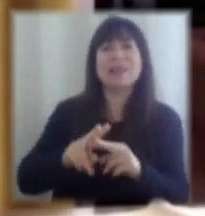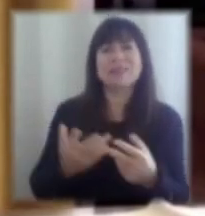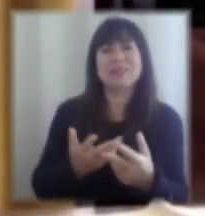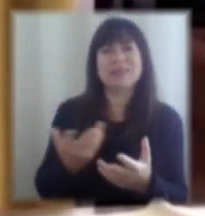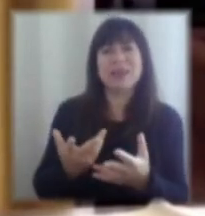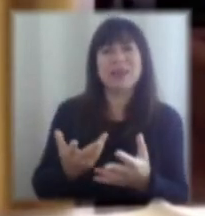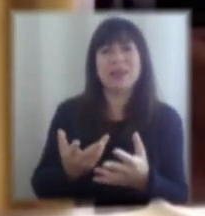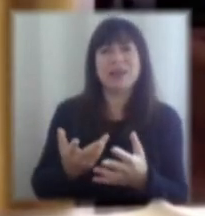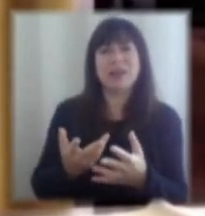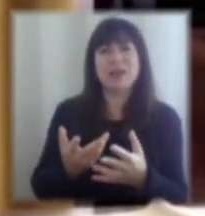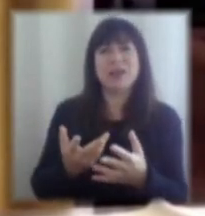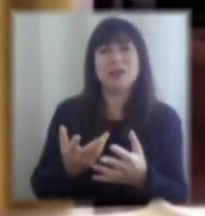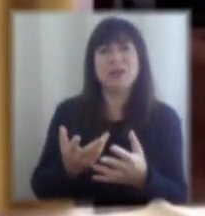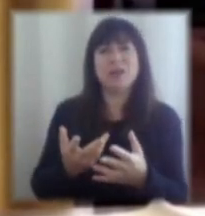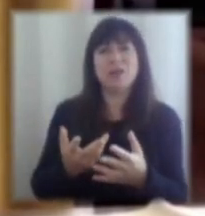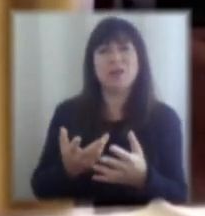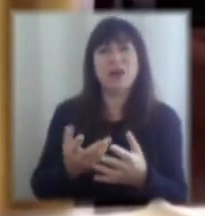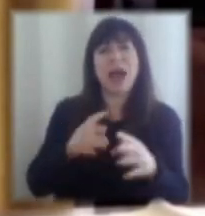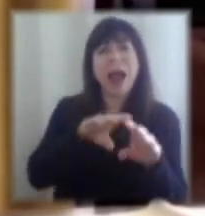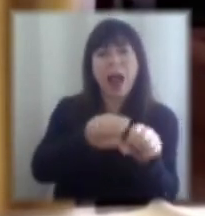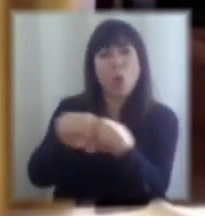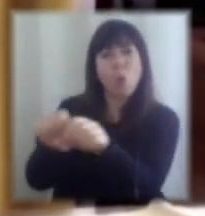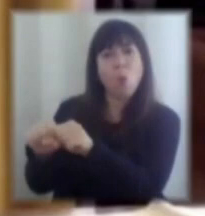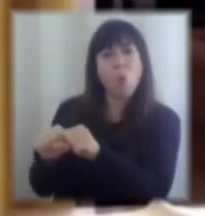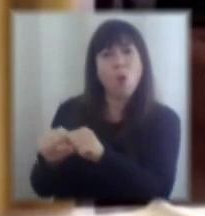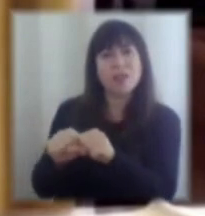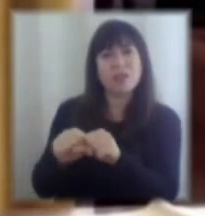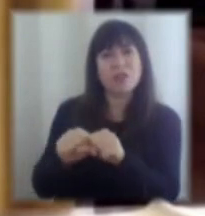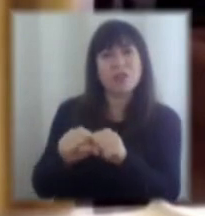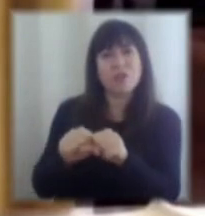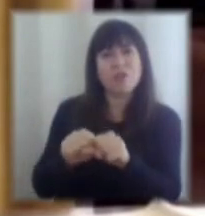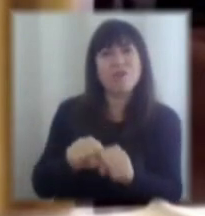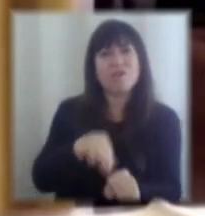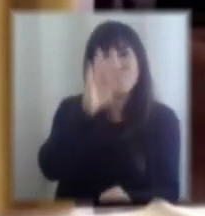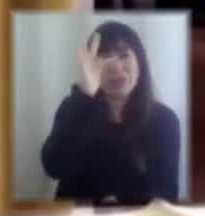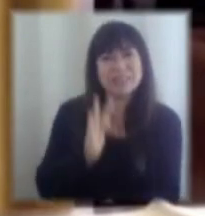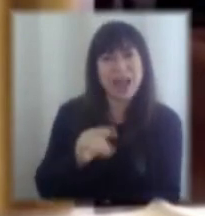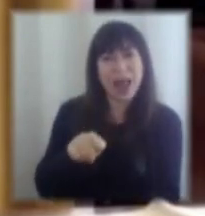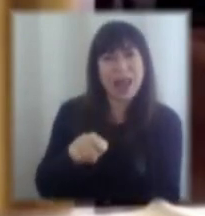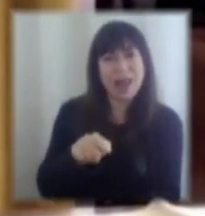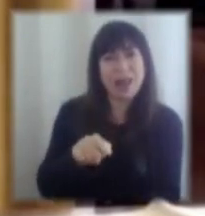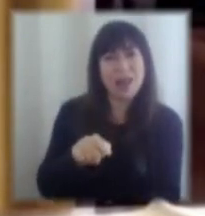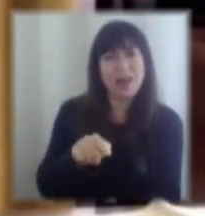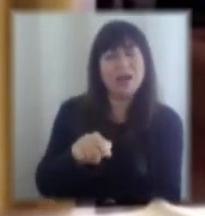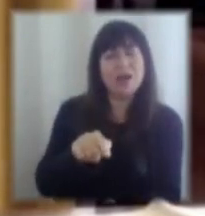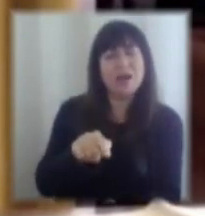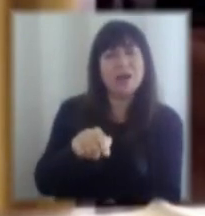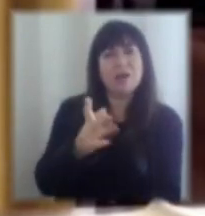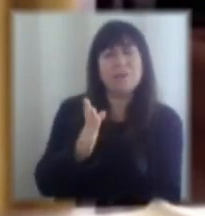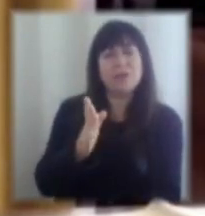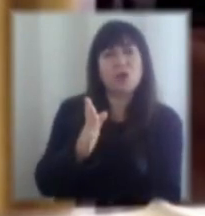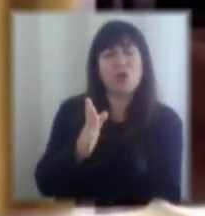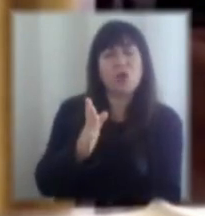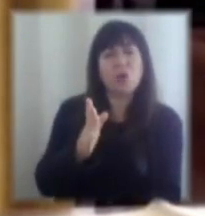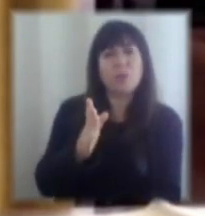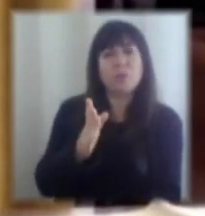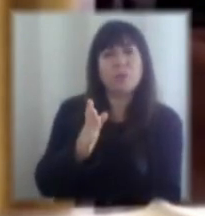acuerdo fiscal, por así decirlo, en el cual, más allá que discutir el